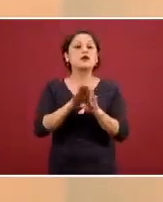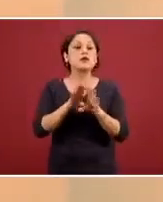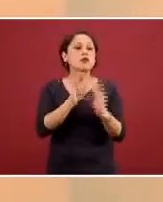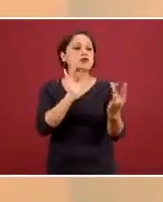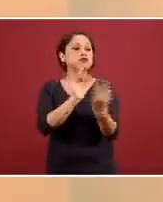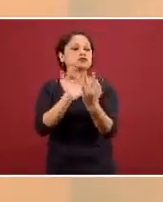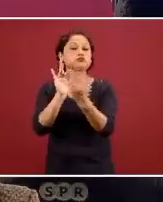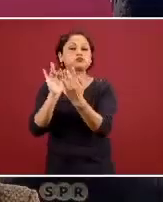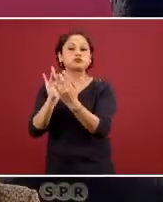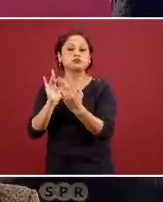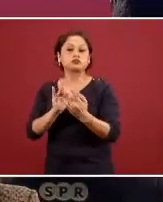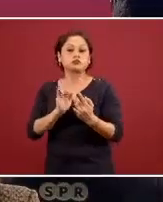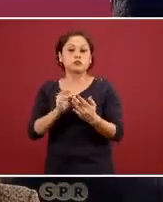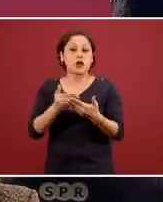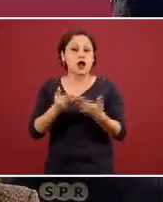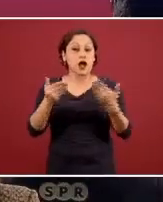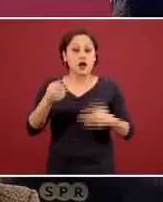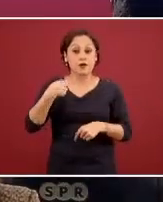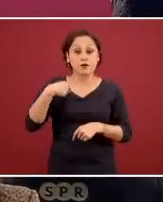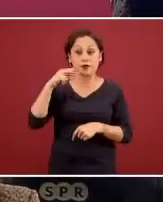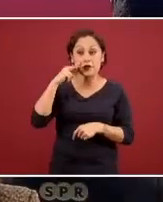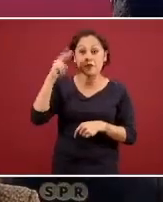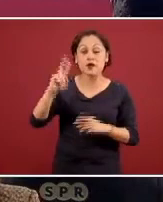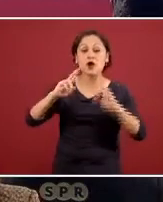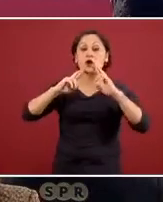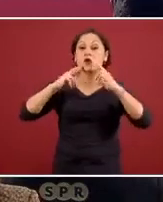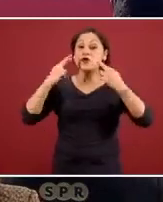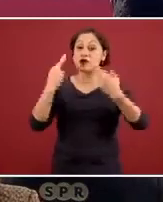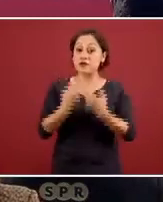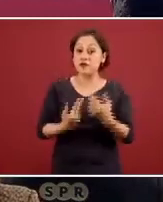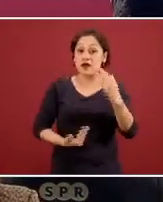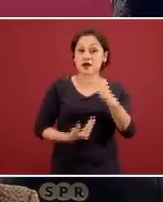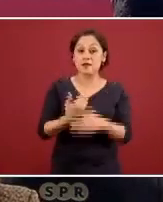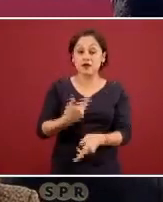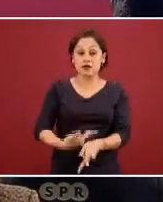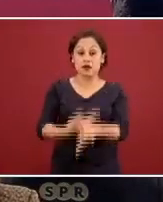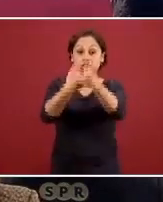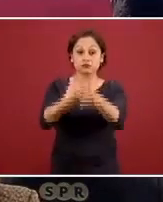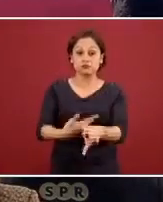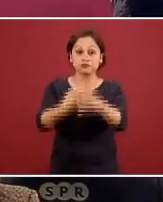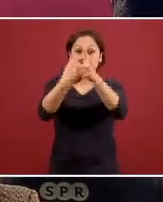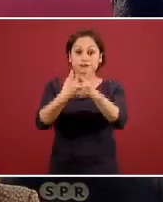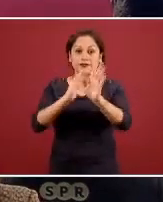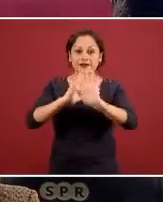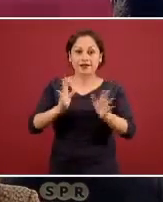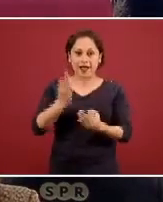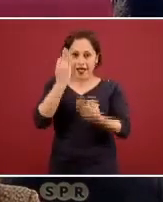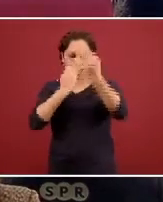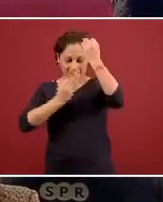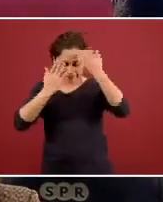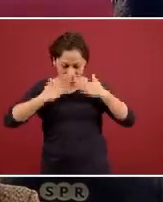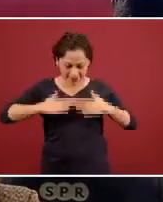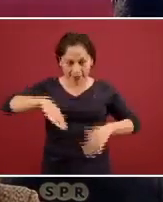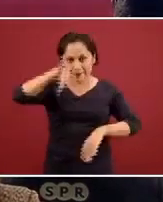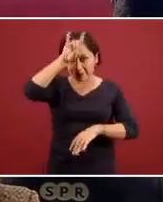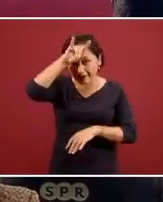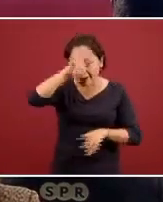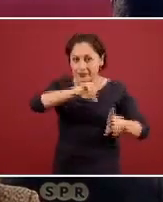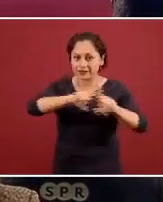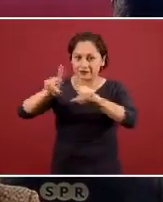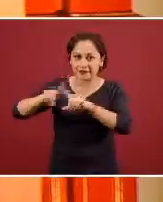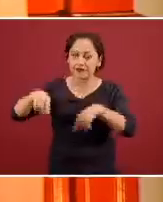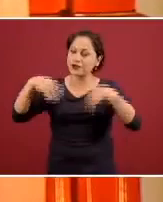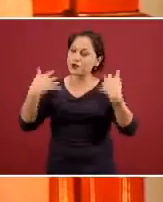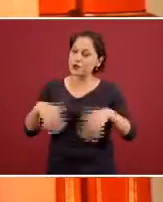peinados y de pijamas en las reuniones matutinas ya se imaginarán y finalmente es muy importante que los profesionales también